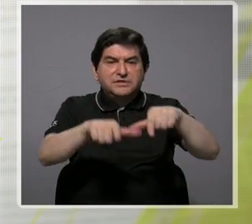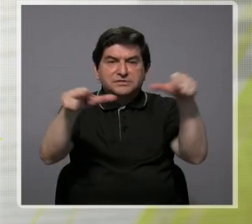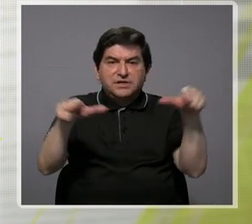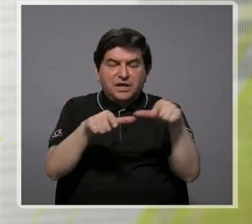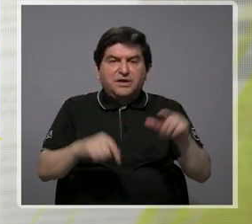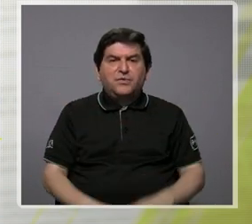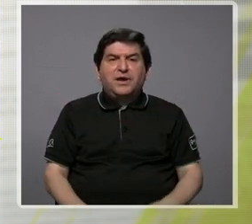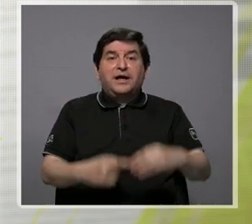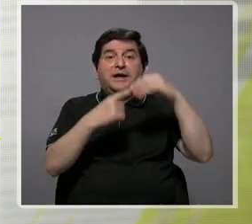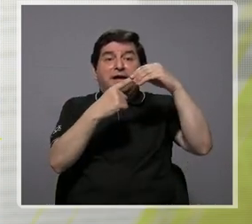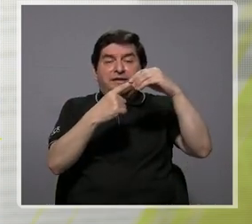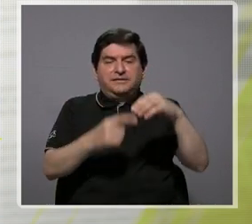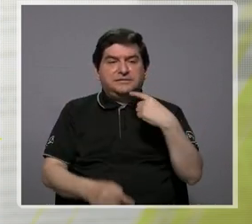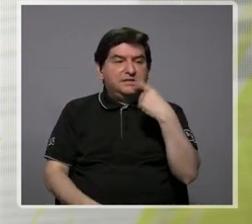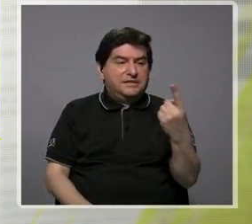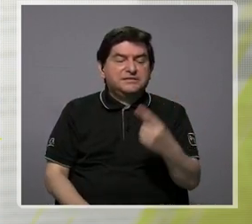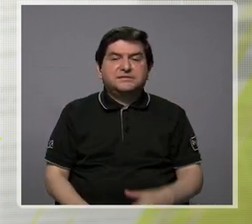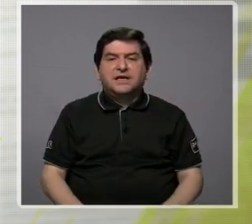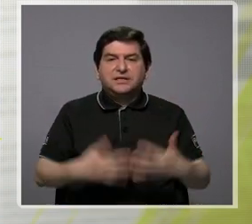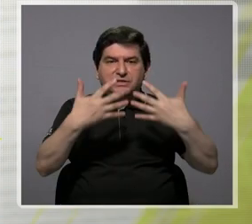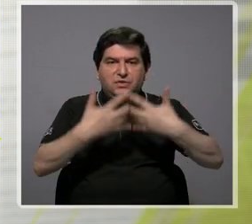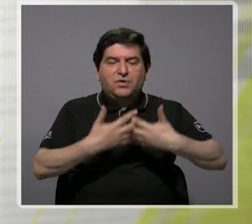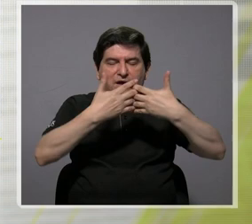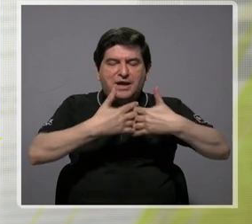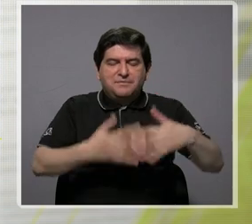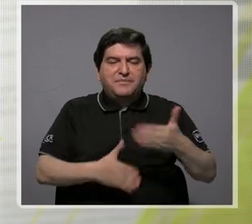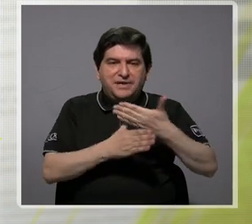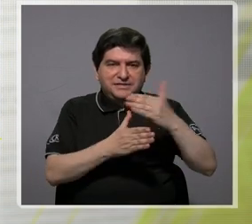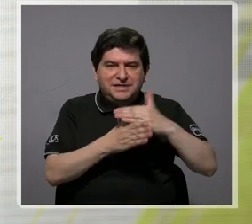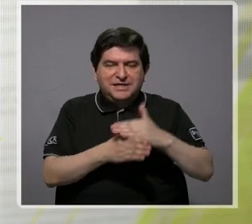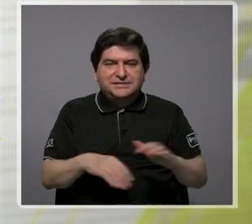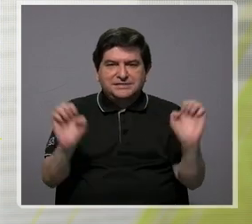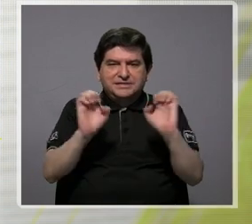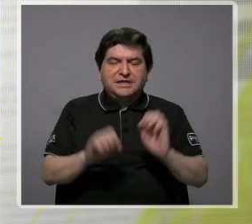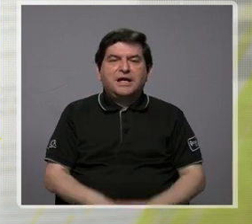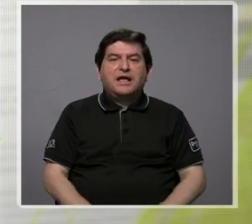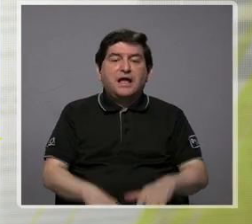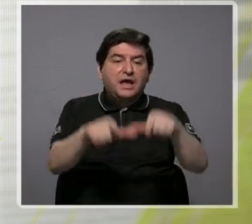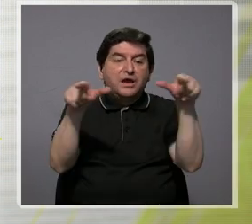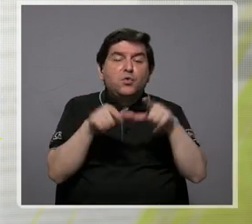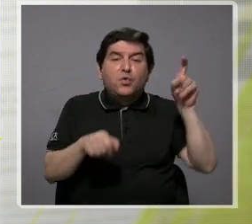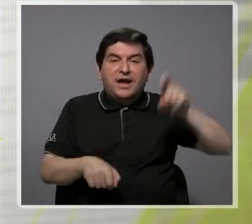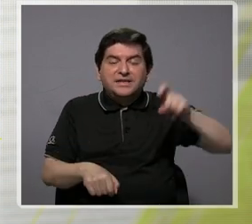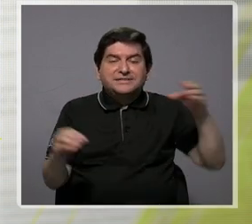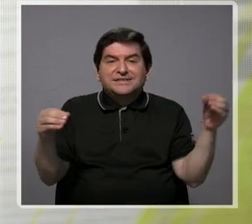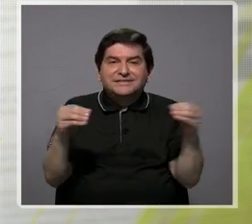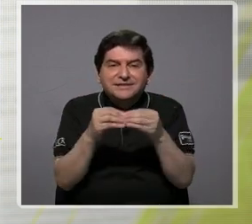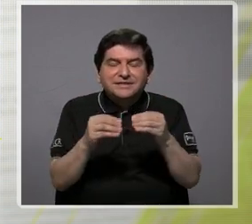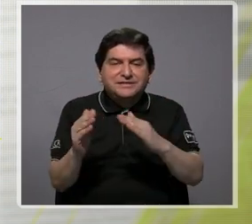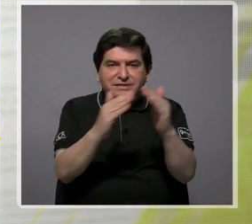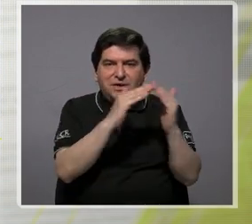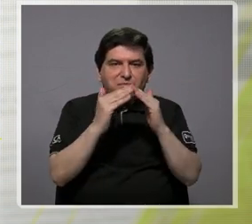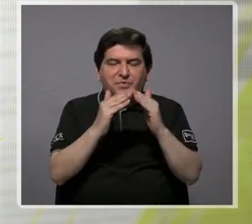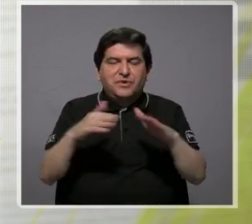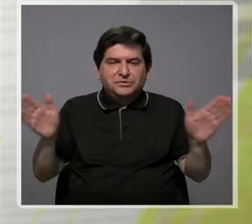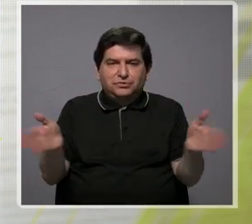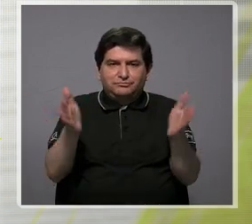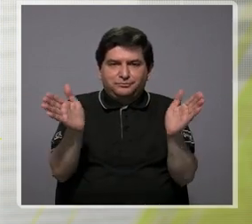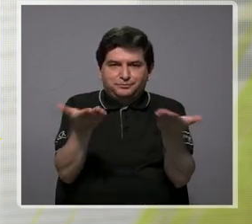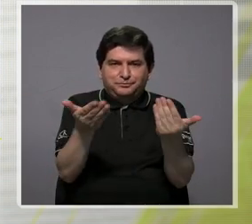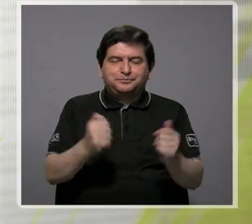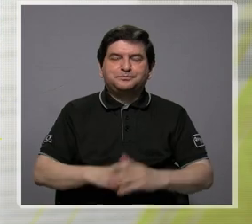y que nos permite eso decirle a las compañías distribuidas de energía aquí y aquí necesitamos más cargadores para que la población se motive mucho más.